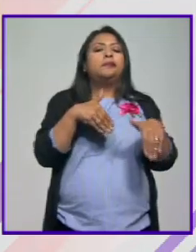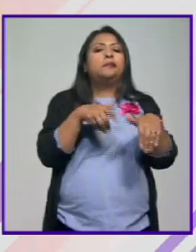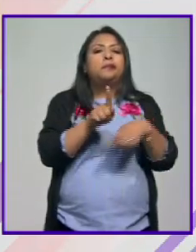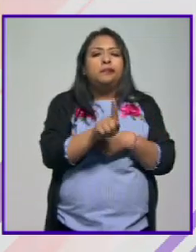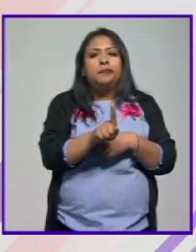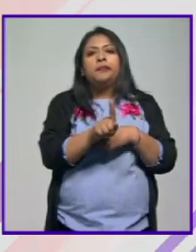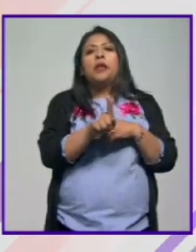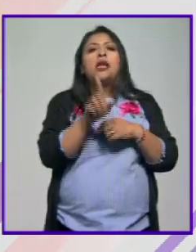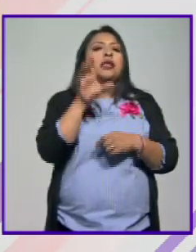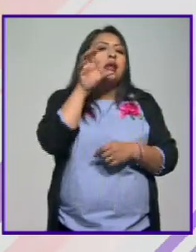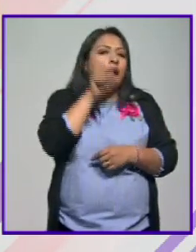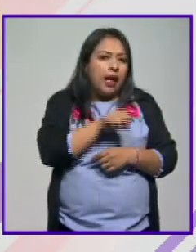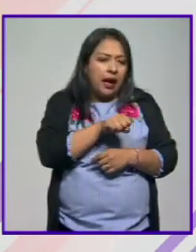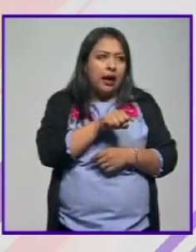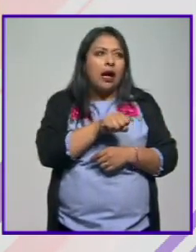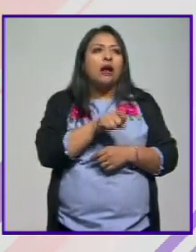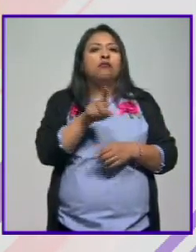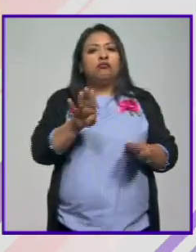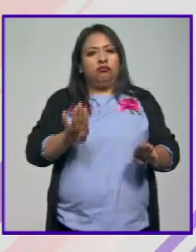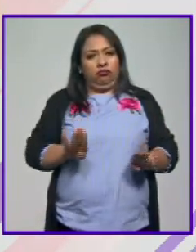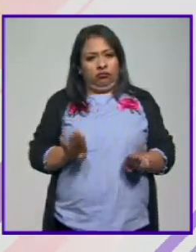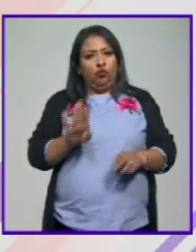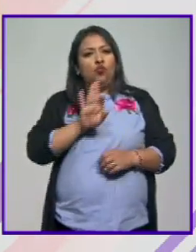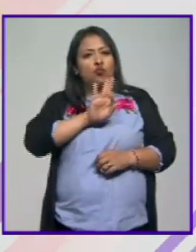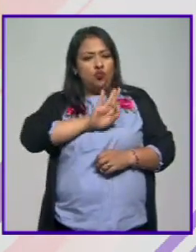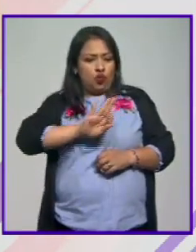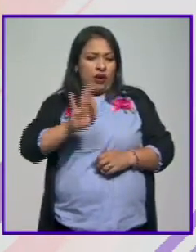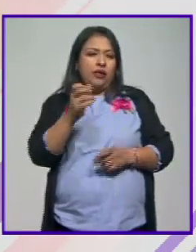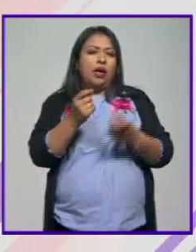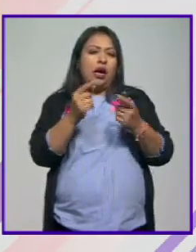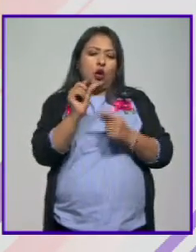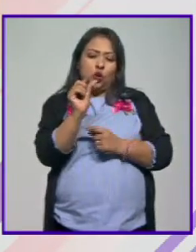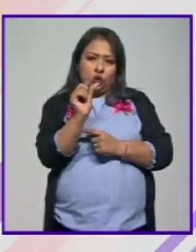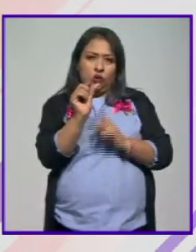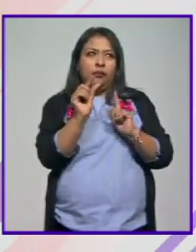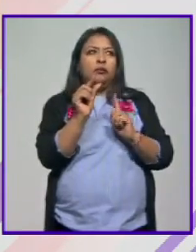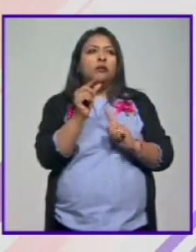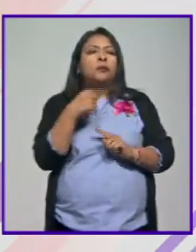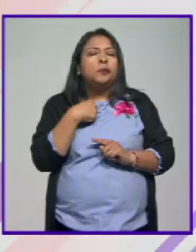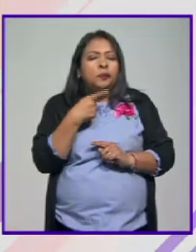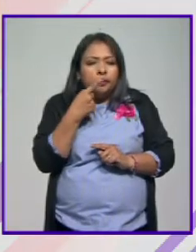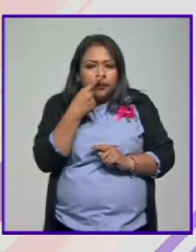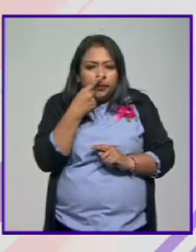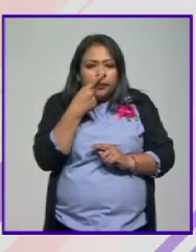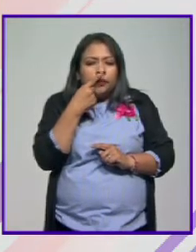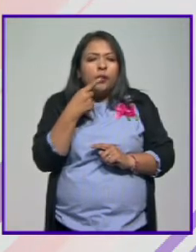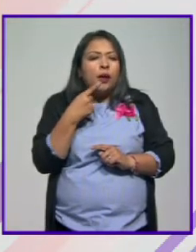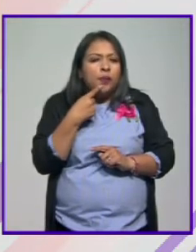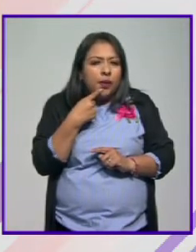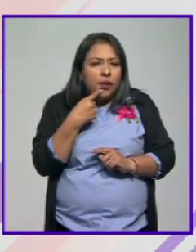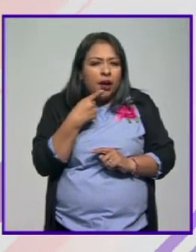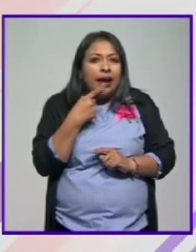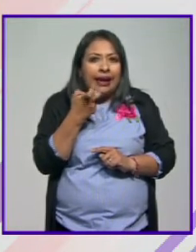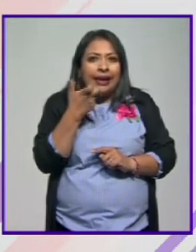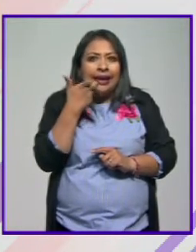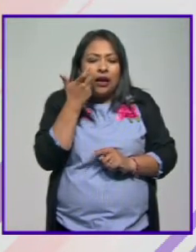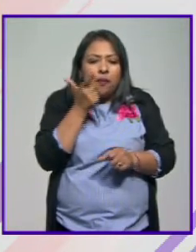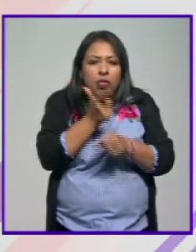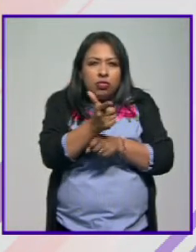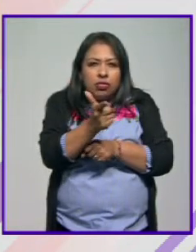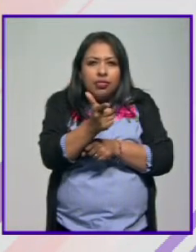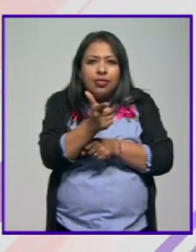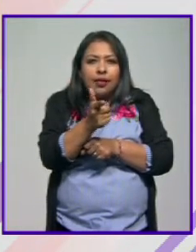y encontrar por ejemplo naranja que es una de las cualidades que pueden tener algunos granos entonces lo vas a poder oler lo vas a poder probar y es lo que queremos que